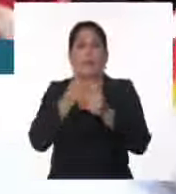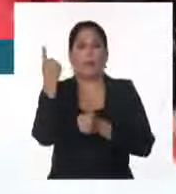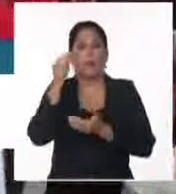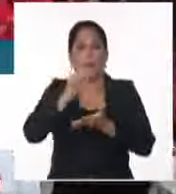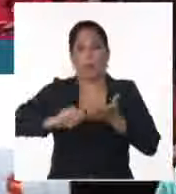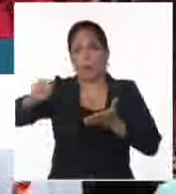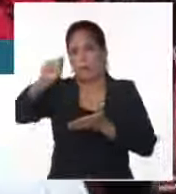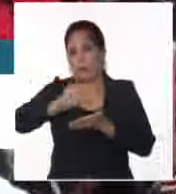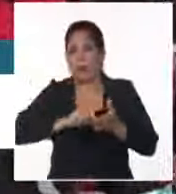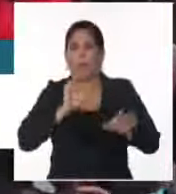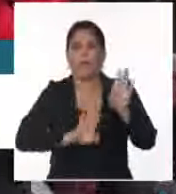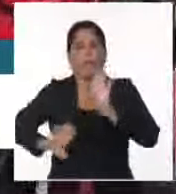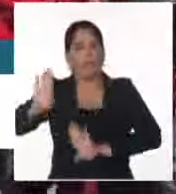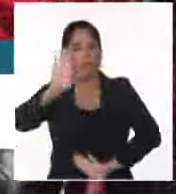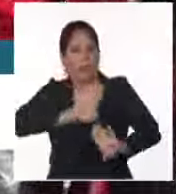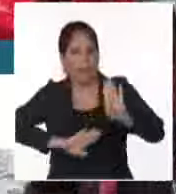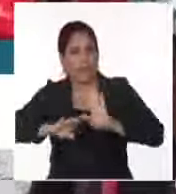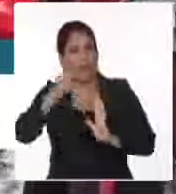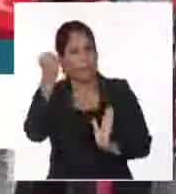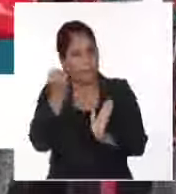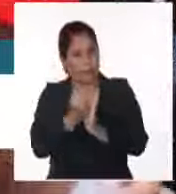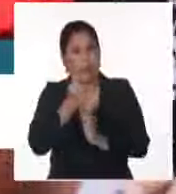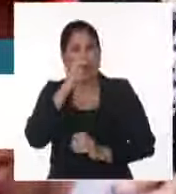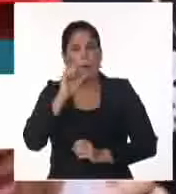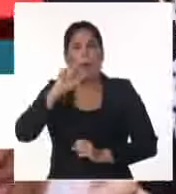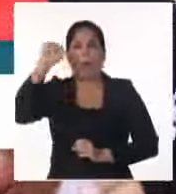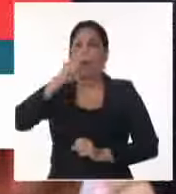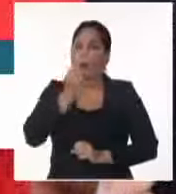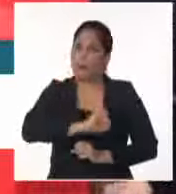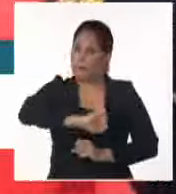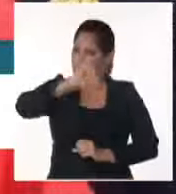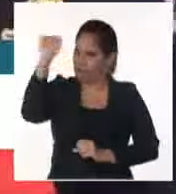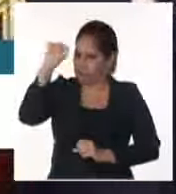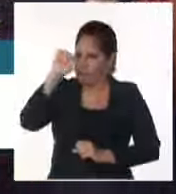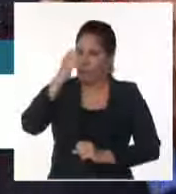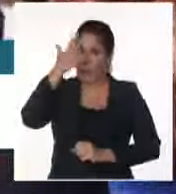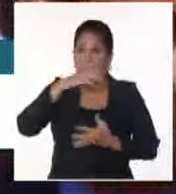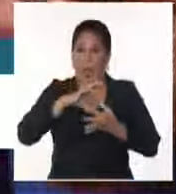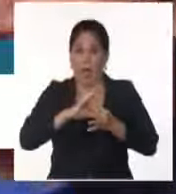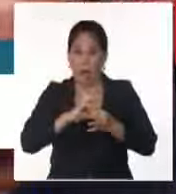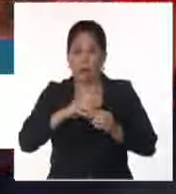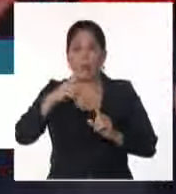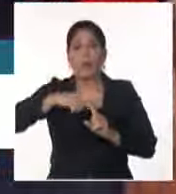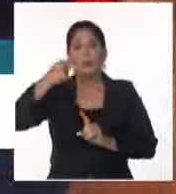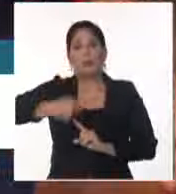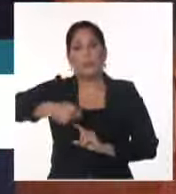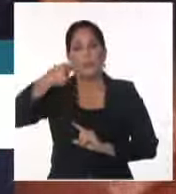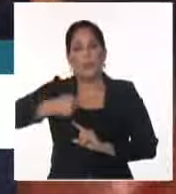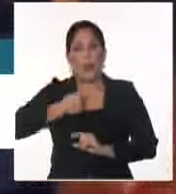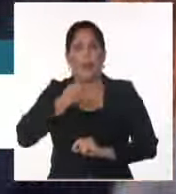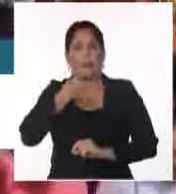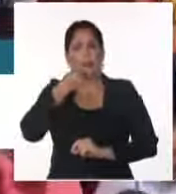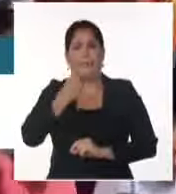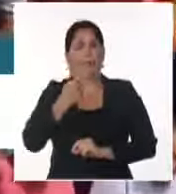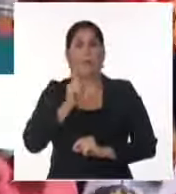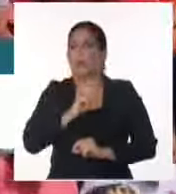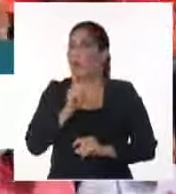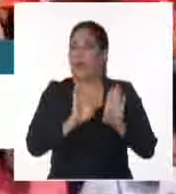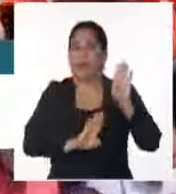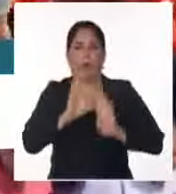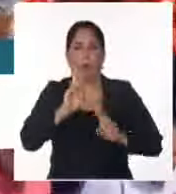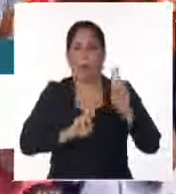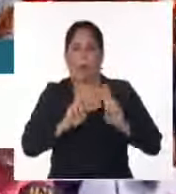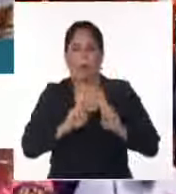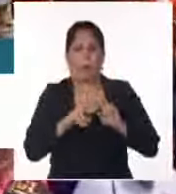para defender la convalidación del triunfo de Maduro que hiciera en agosto el Tribunal Supremo de Justicia y en rechazo a la violencia